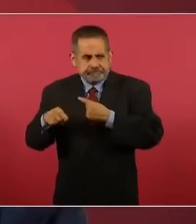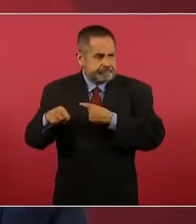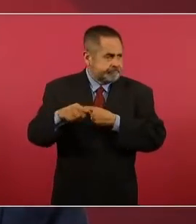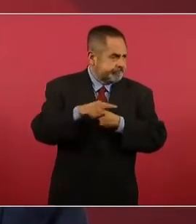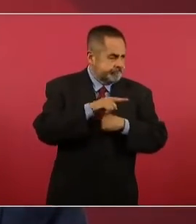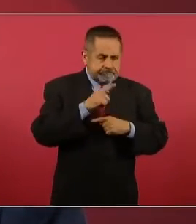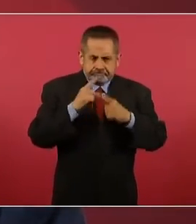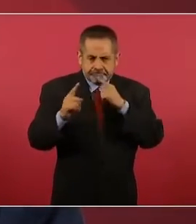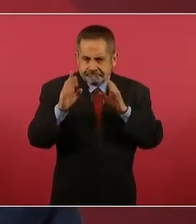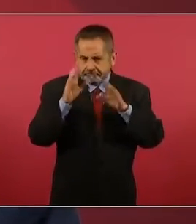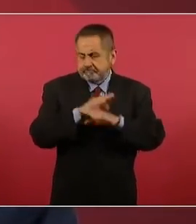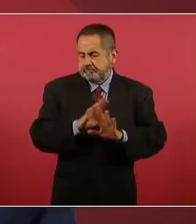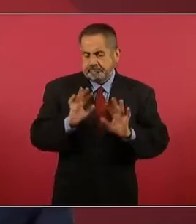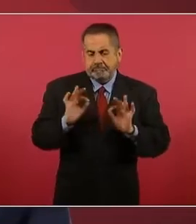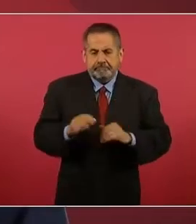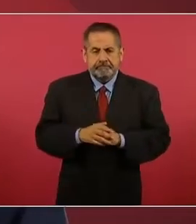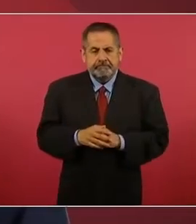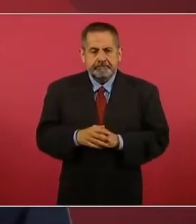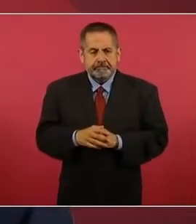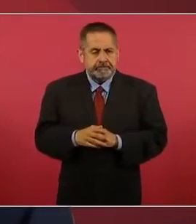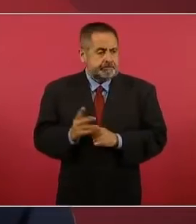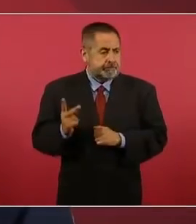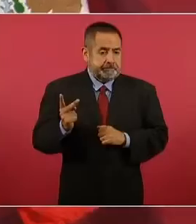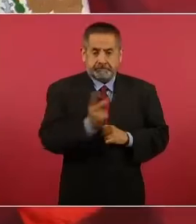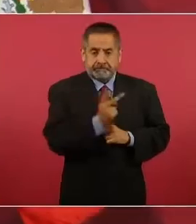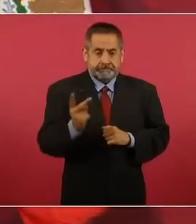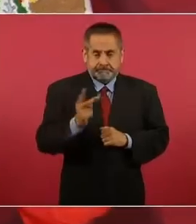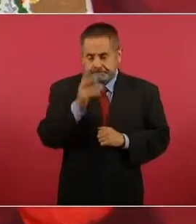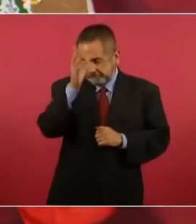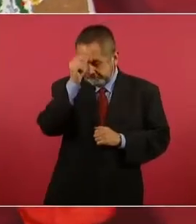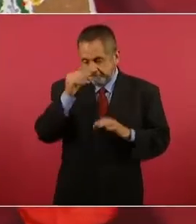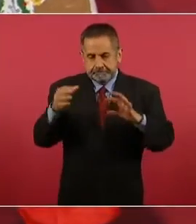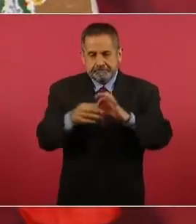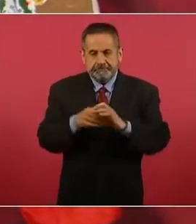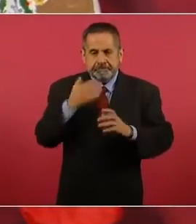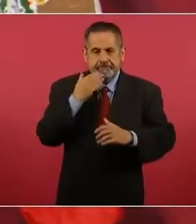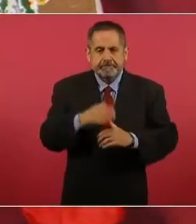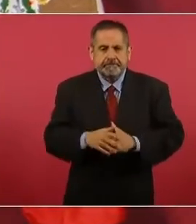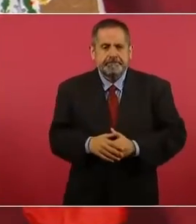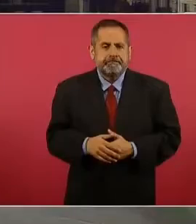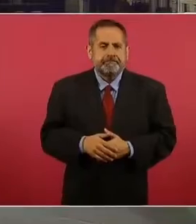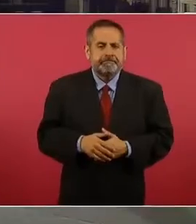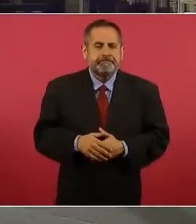hay entendimiento. Eso es lo que puedo decir. Gracias, presidente.